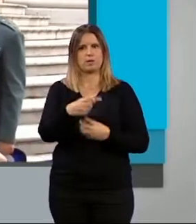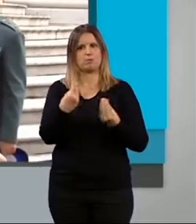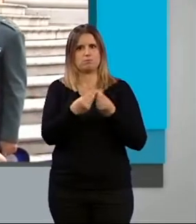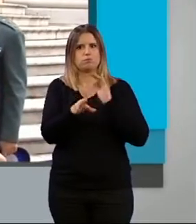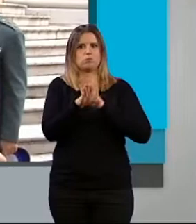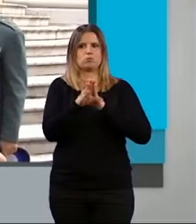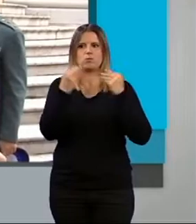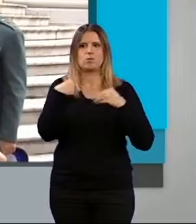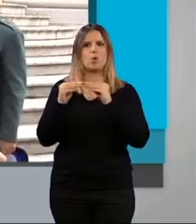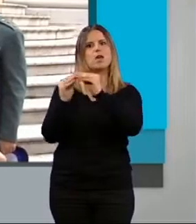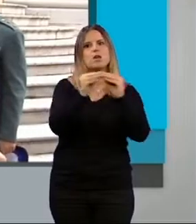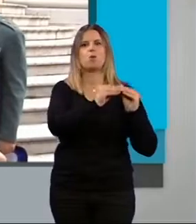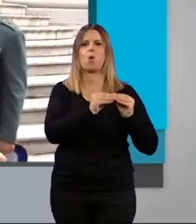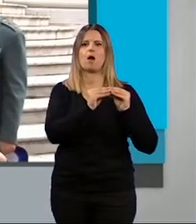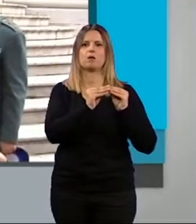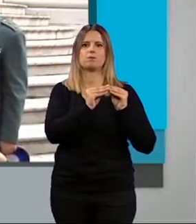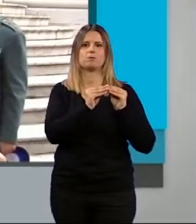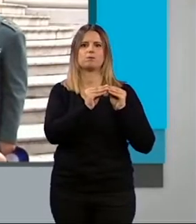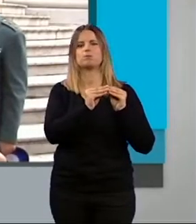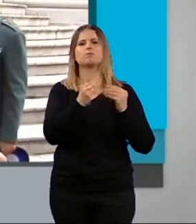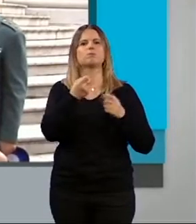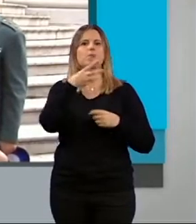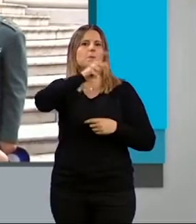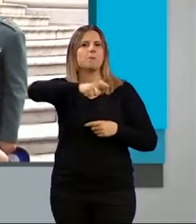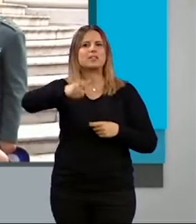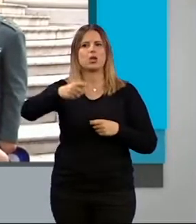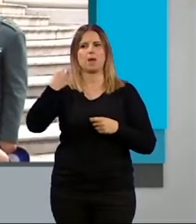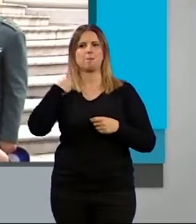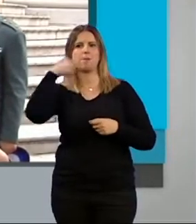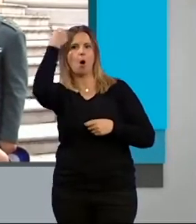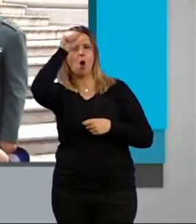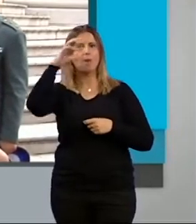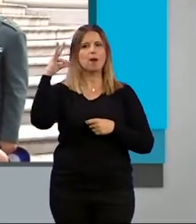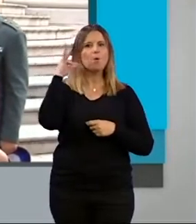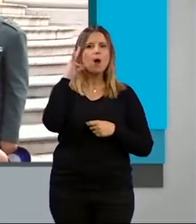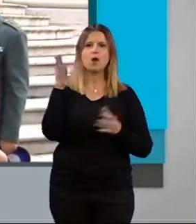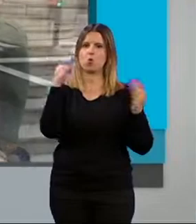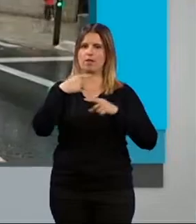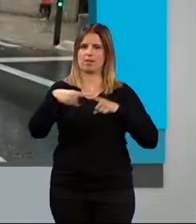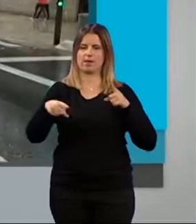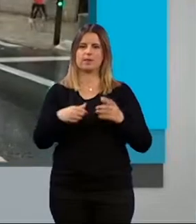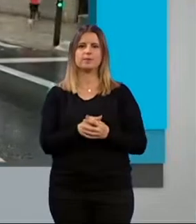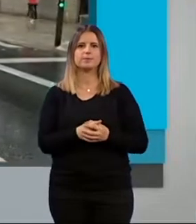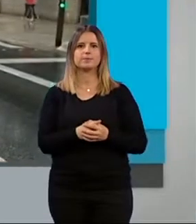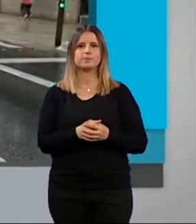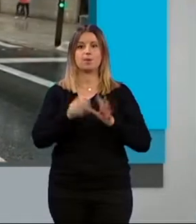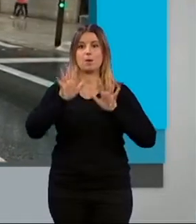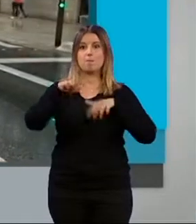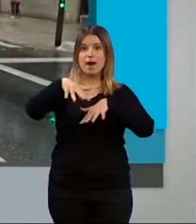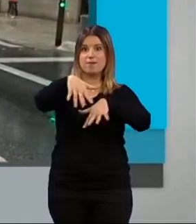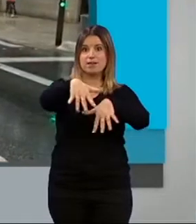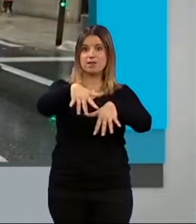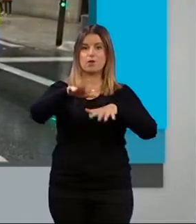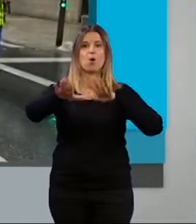tener, igual que existen diferencias entre personas del mismo género en cualquier orden de la vida. La manifestación